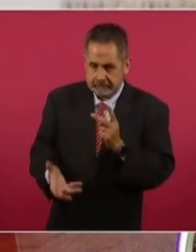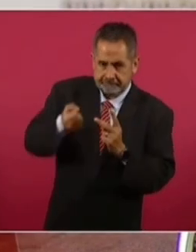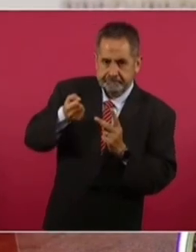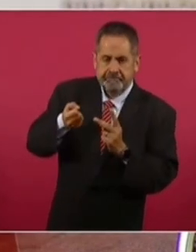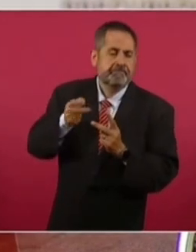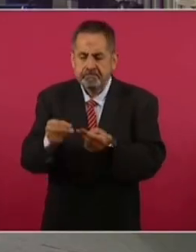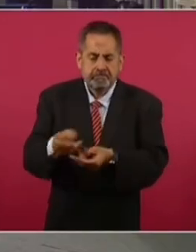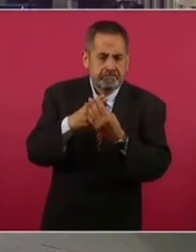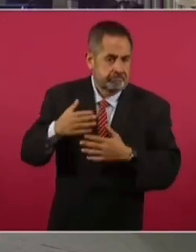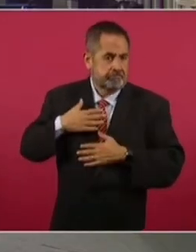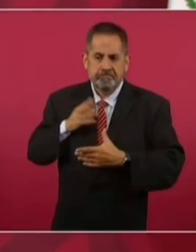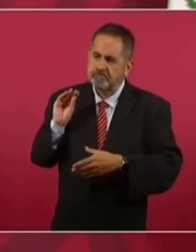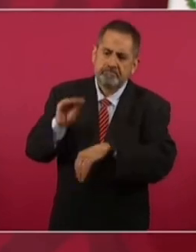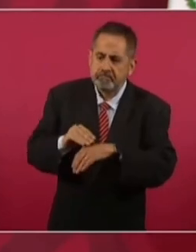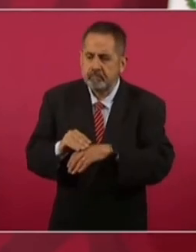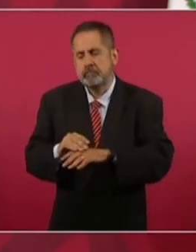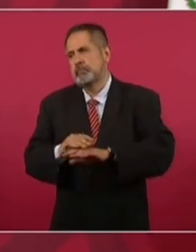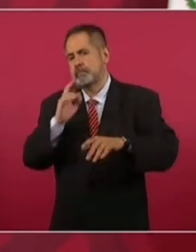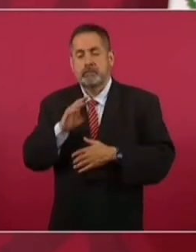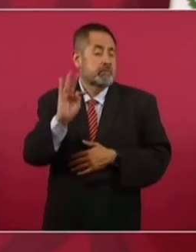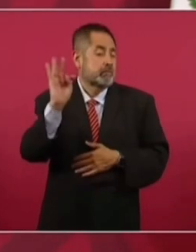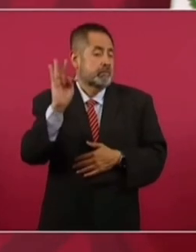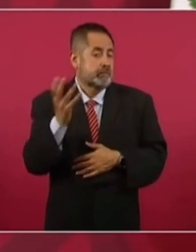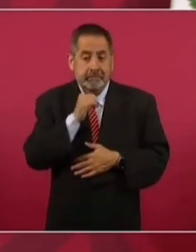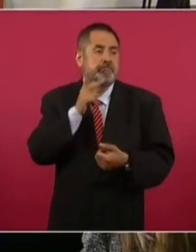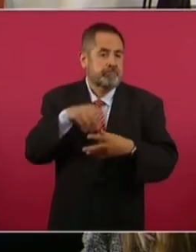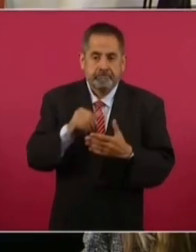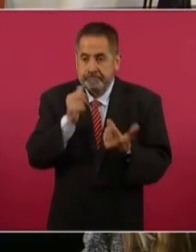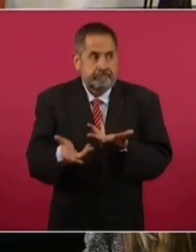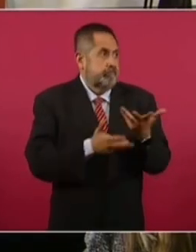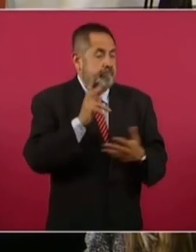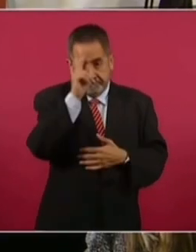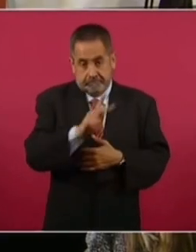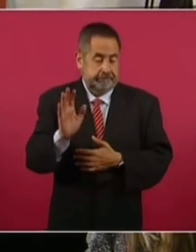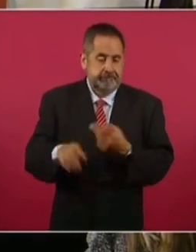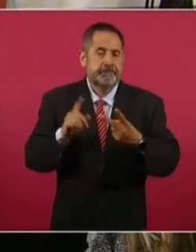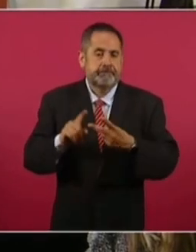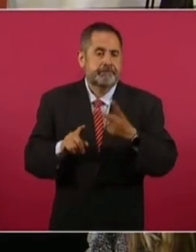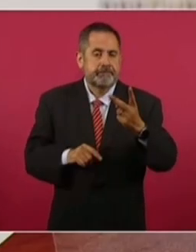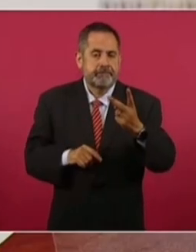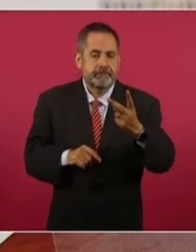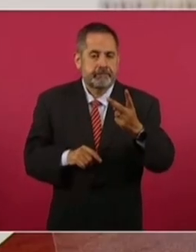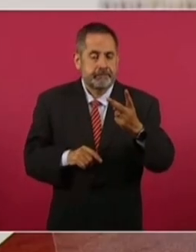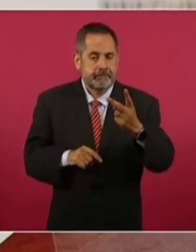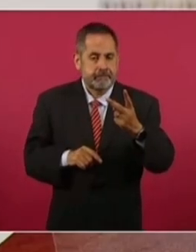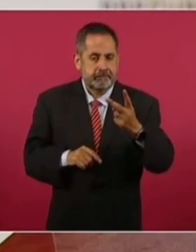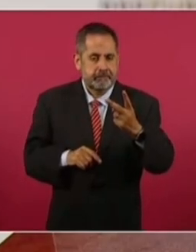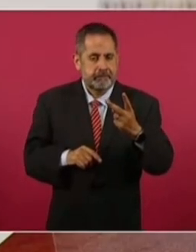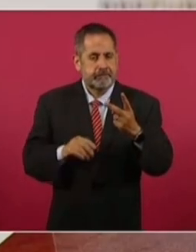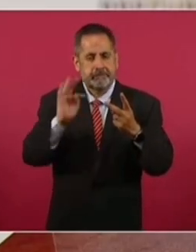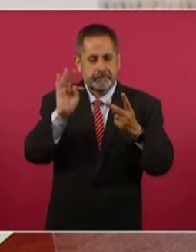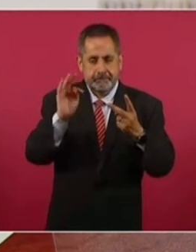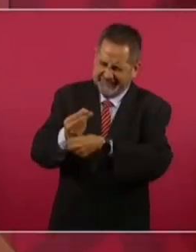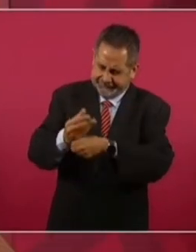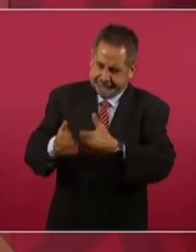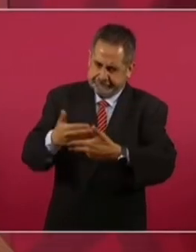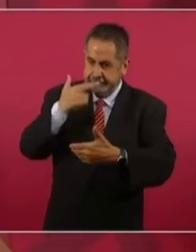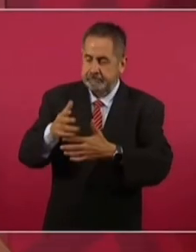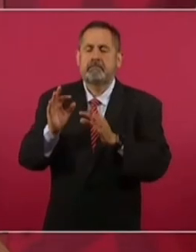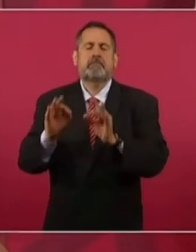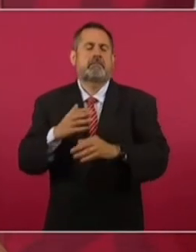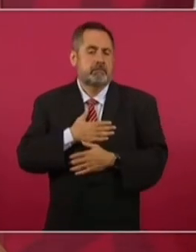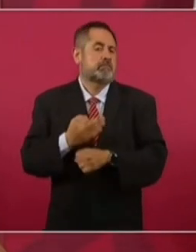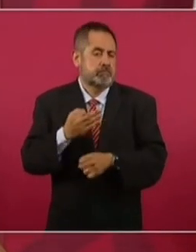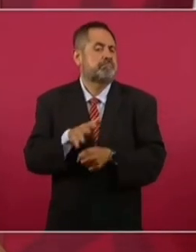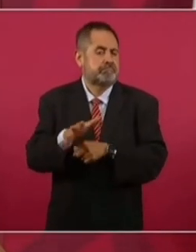estaríamos sin materia prima. Segundo, si no levantamos la refinería, no